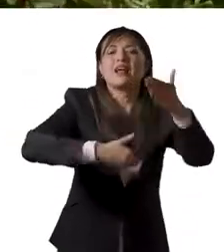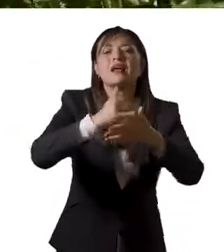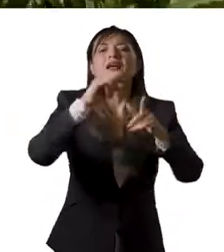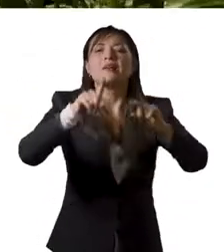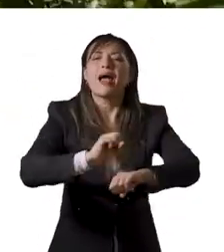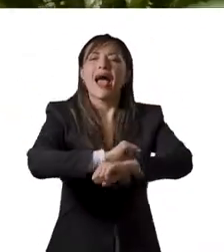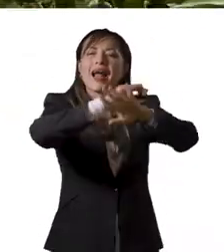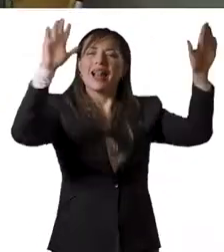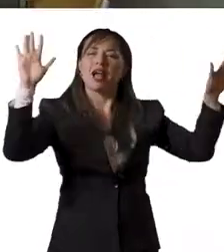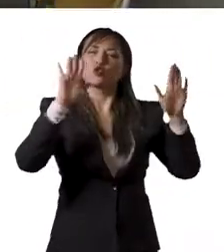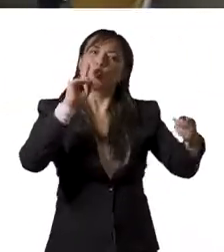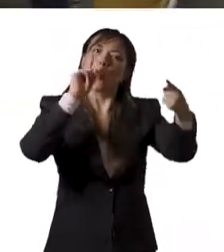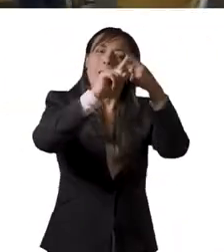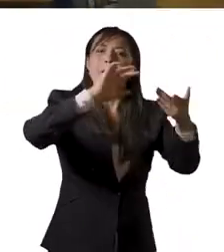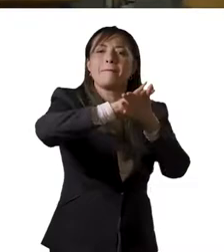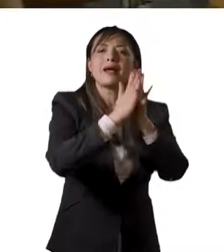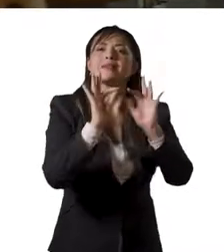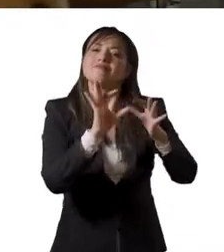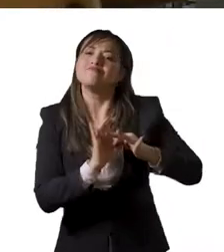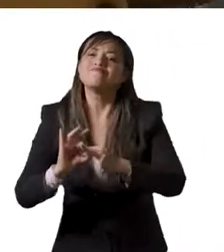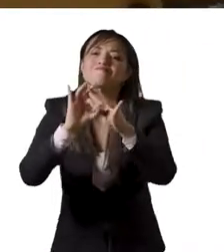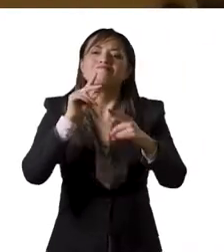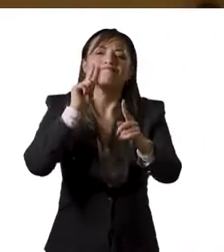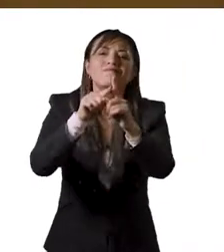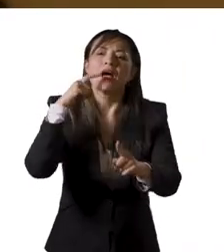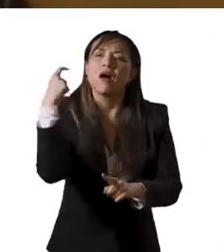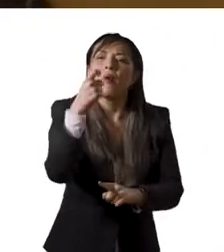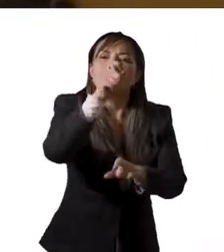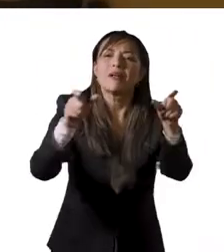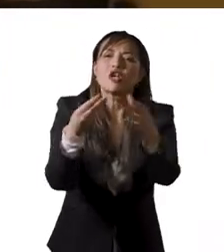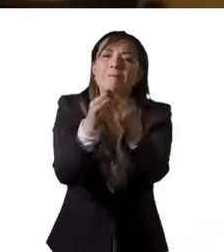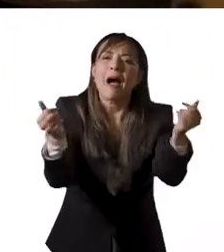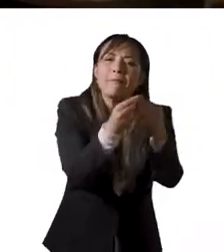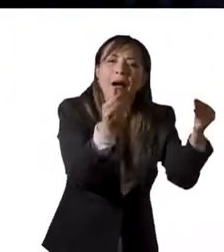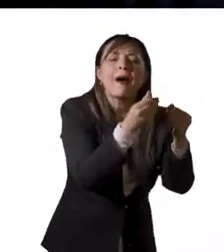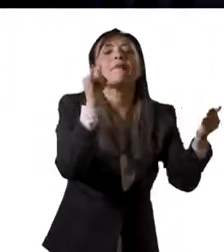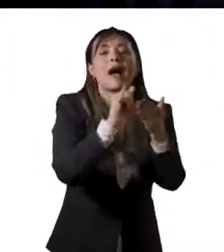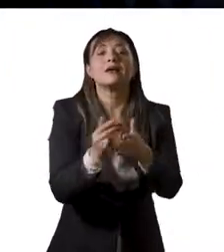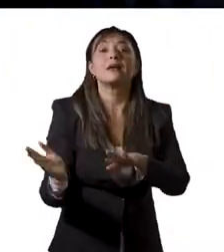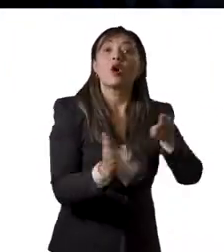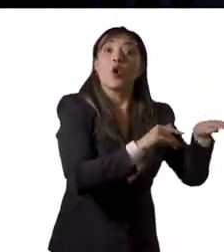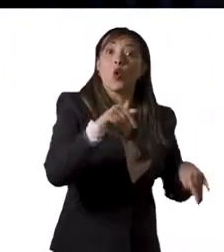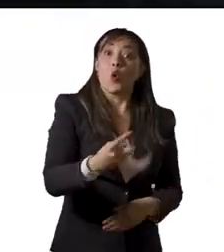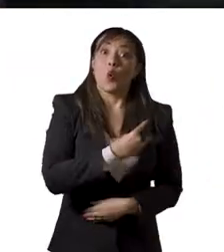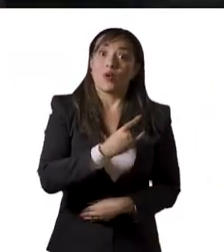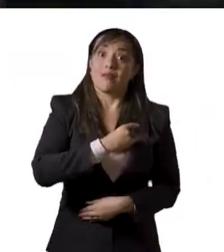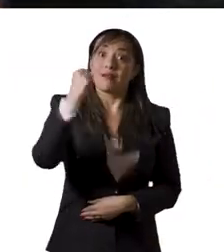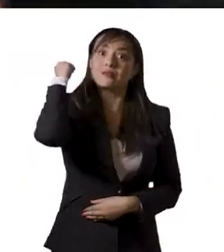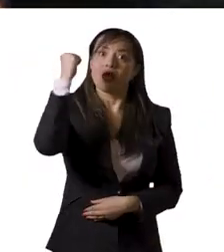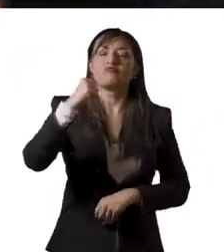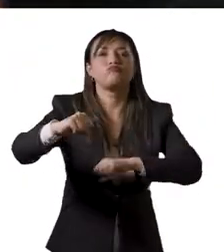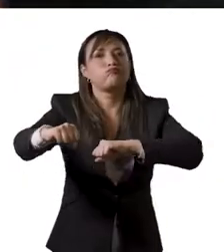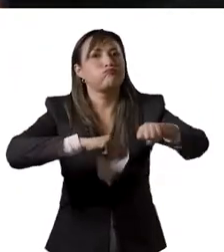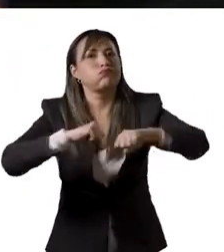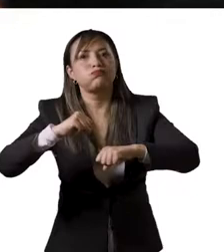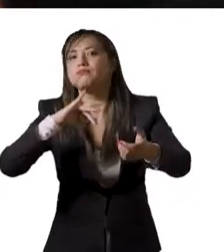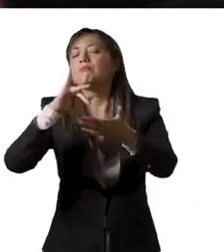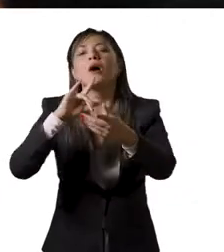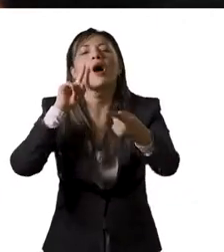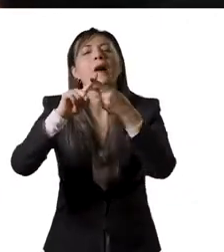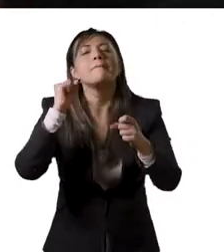Comisión para el Esclarecimiento de la Verdad y la Unidad de Búsqueda de Personas Dadas por Desaparecidas. La UNAL